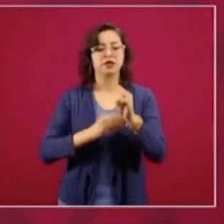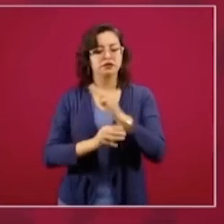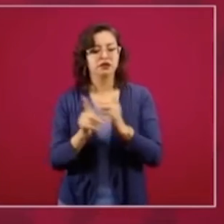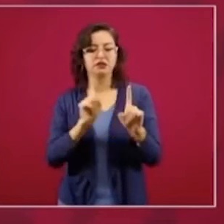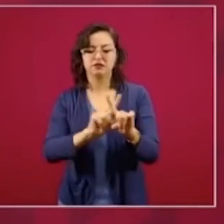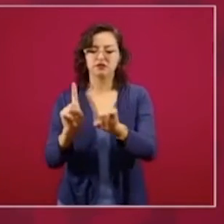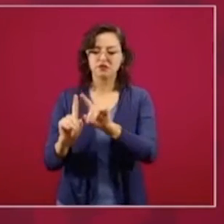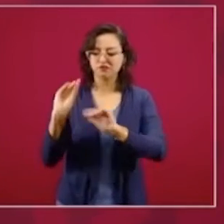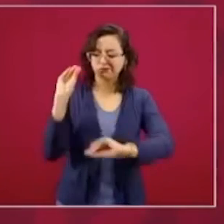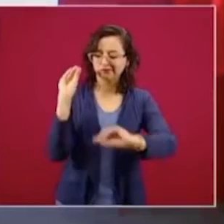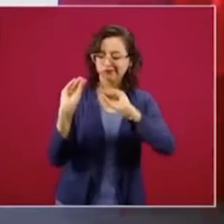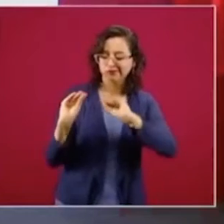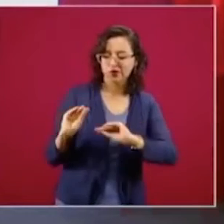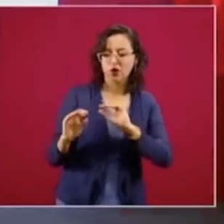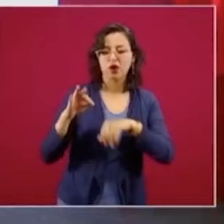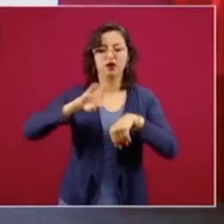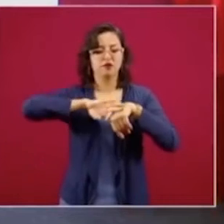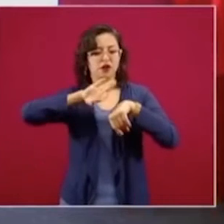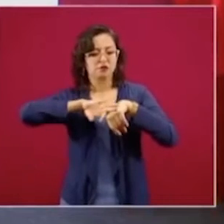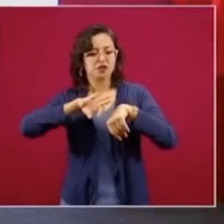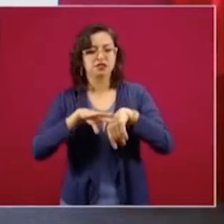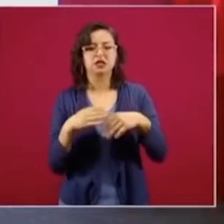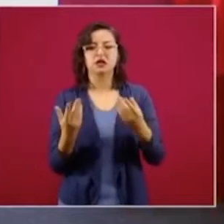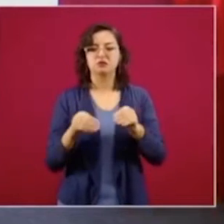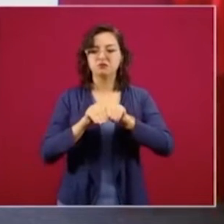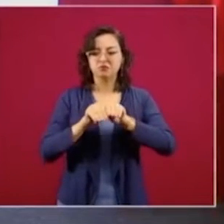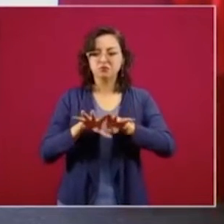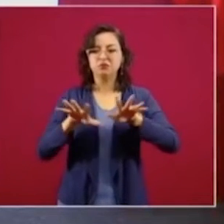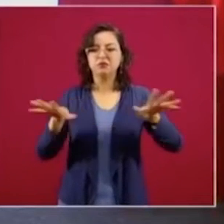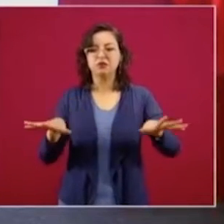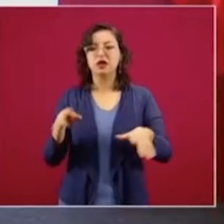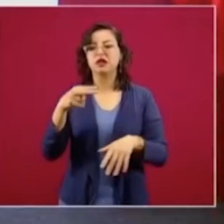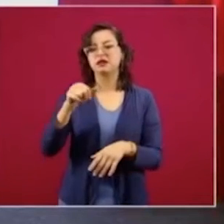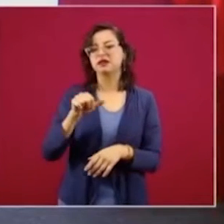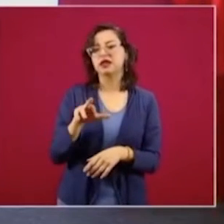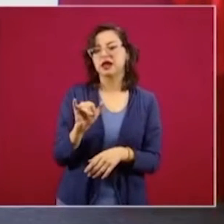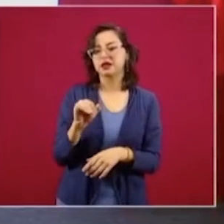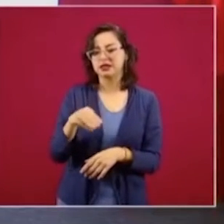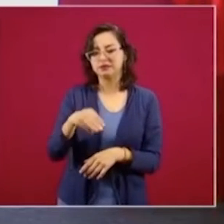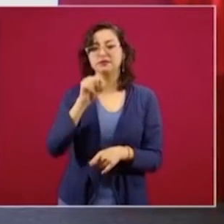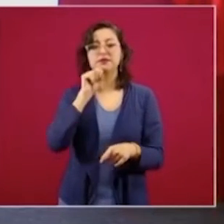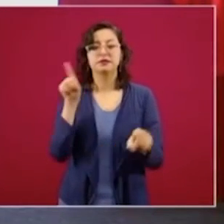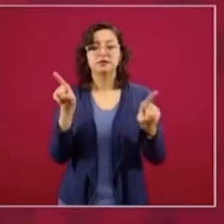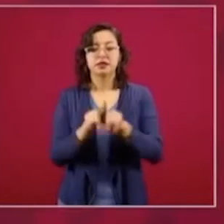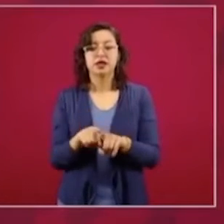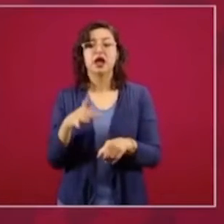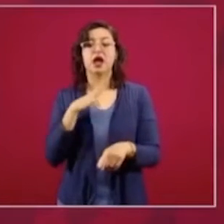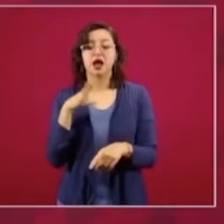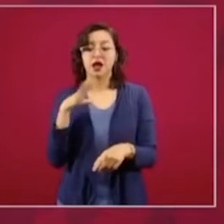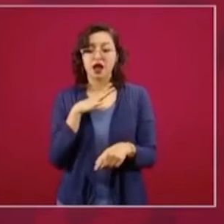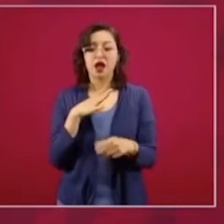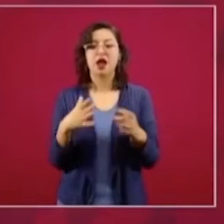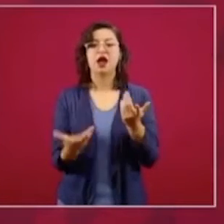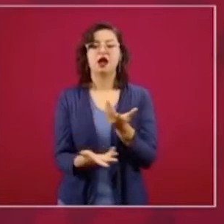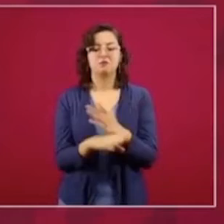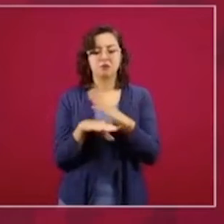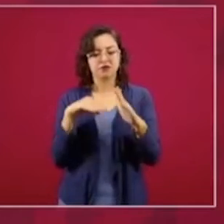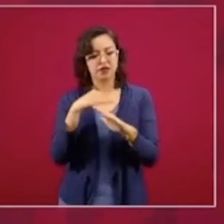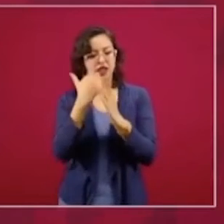consultorios adyacentes a farmacia, en una iniciativa que lanzamos junto con la NADIM. También hicimos materiales para los médicos